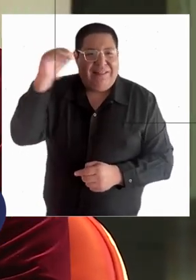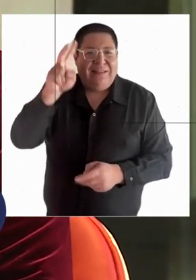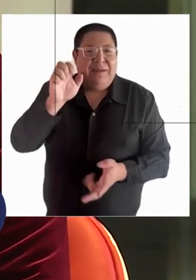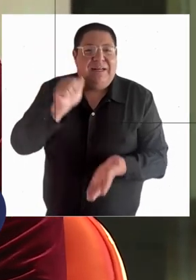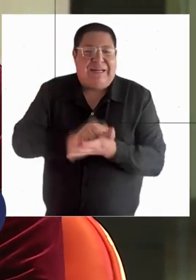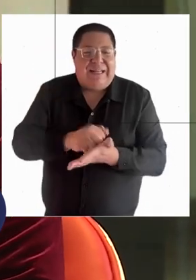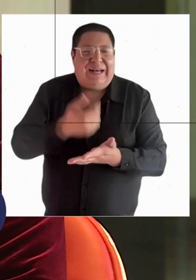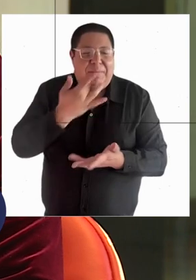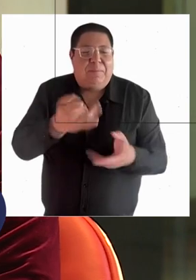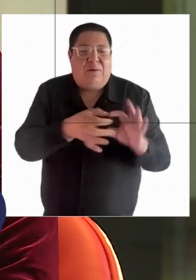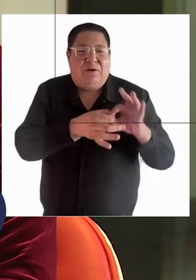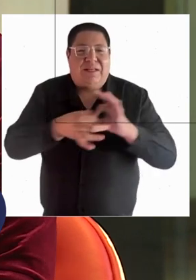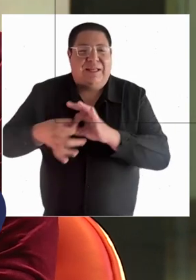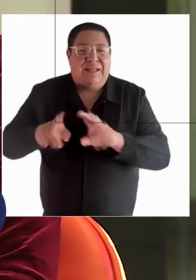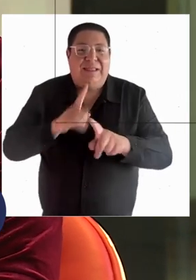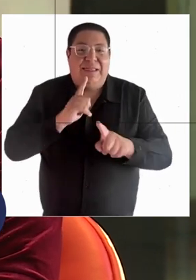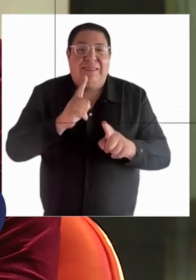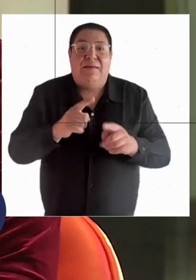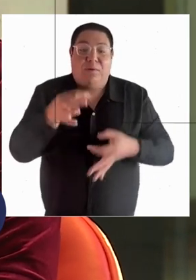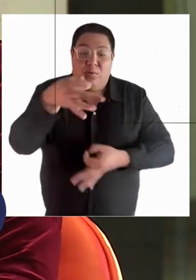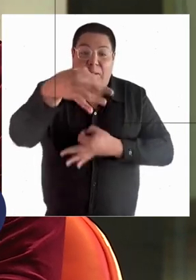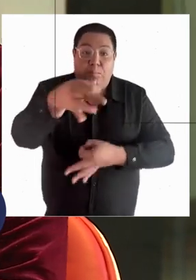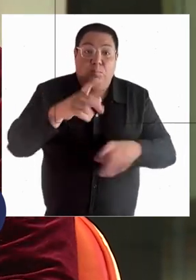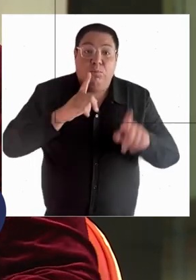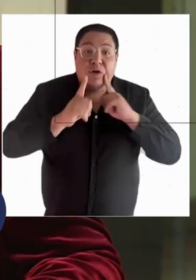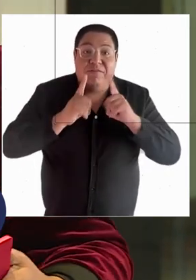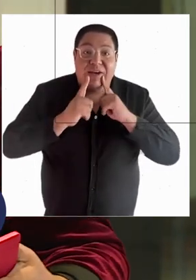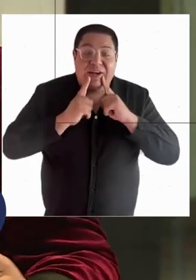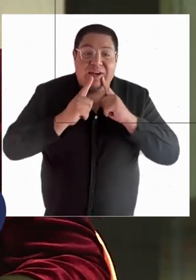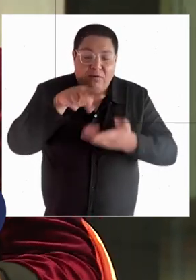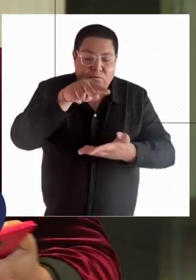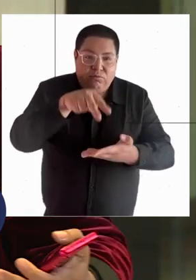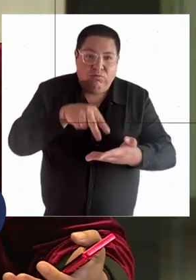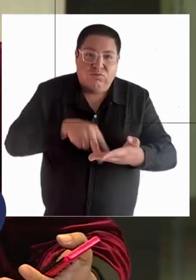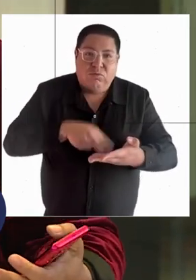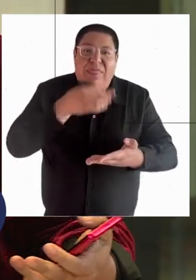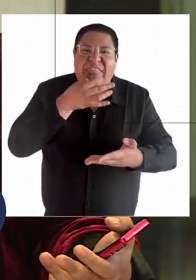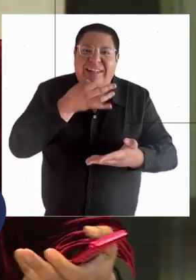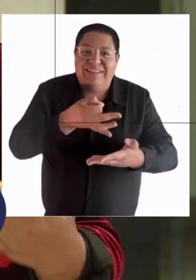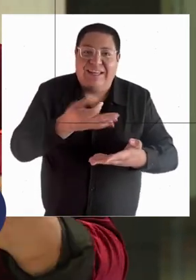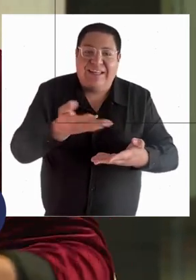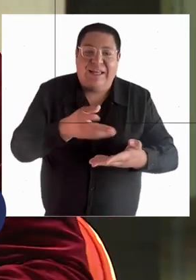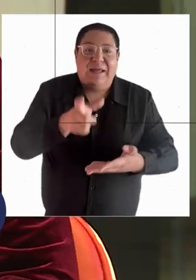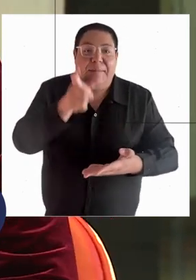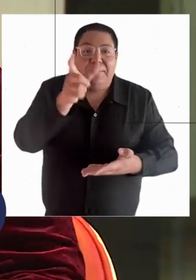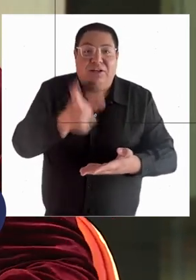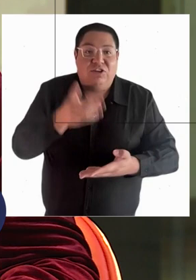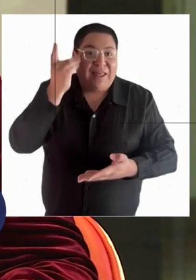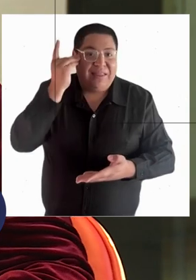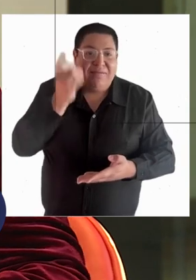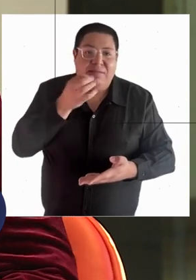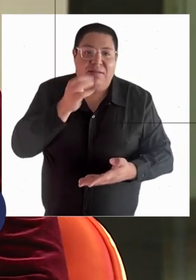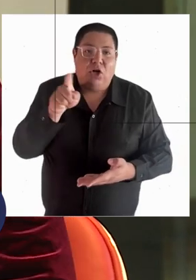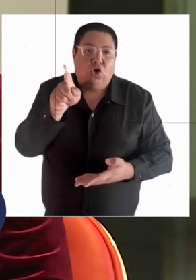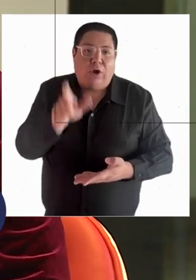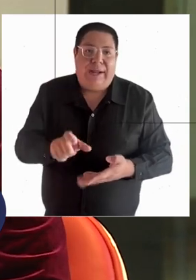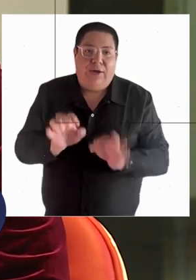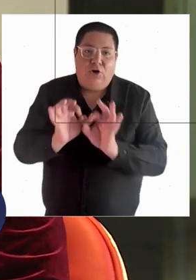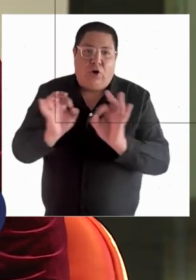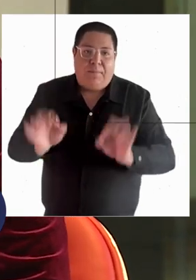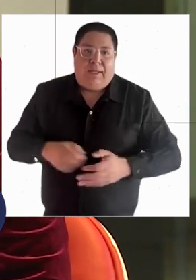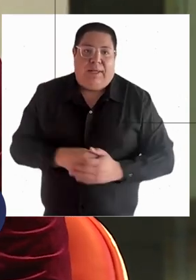Y también este acompañamiento que necesitamos las familias para poder caminar en un mundo es conocido. Eso es como nuestro